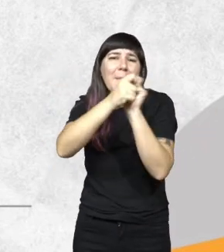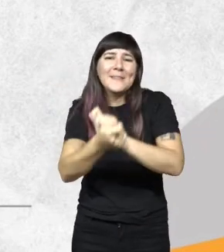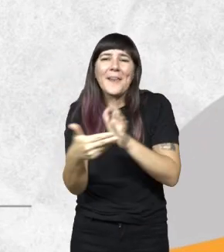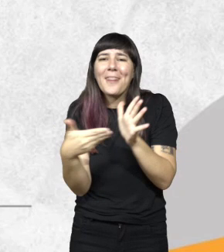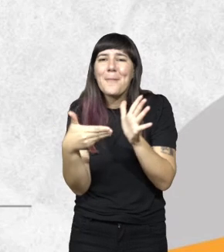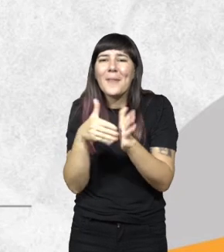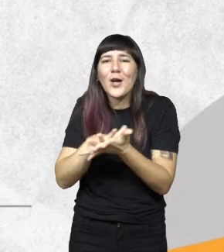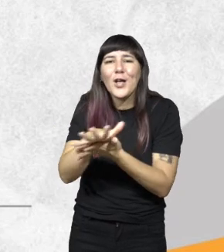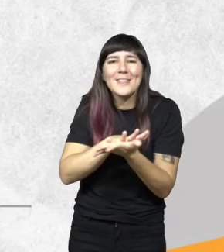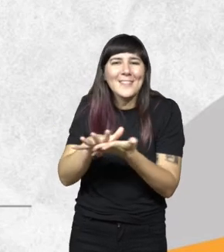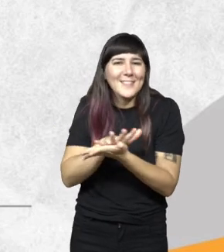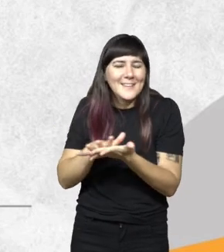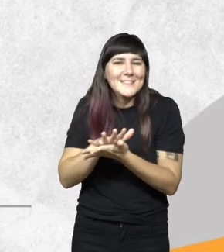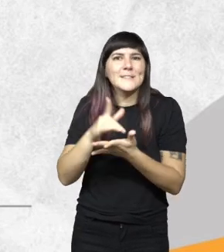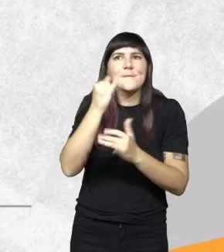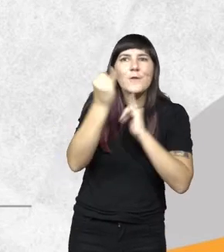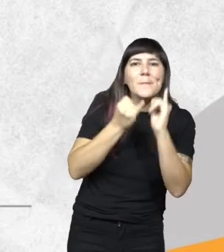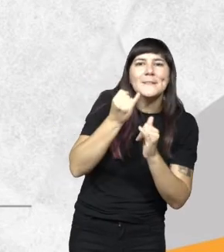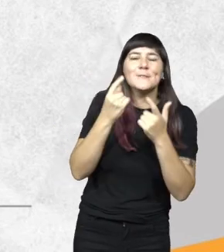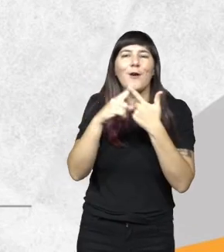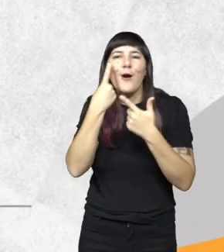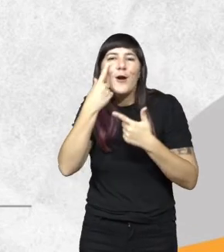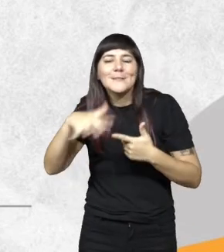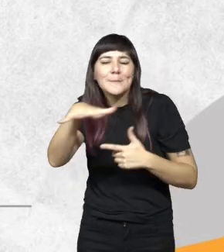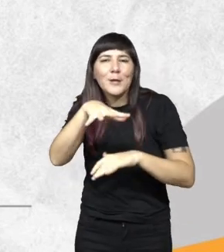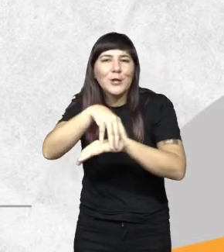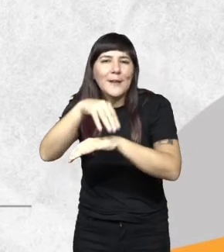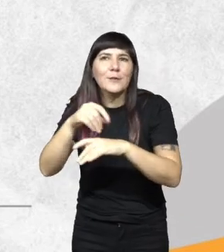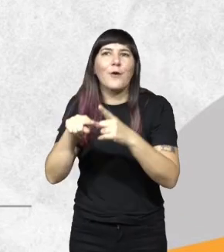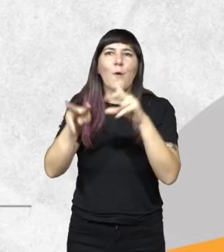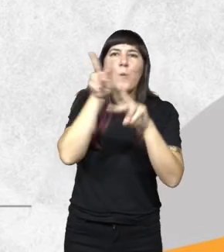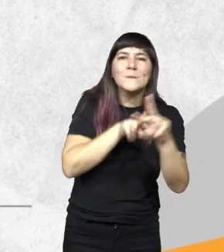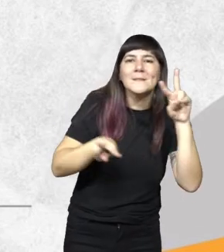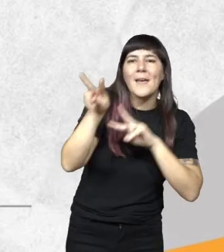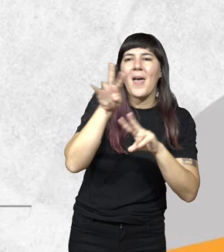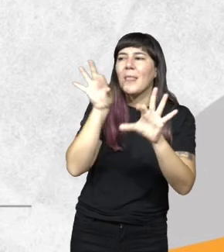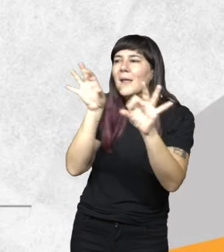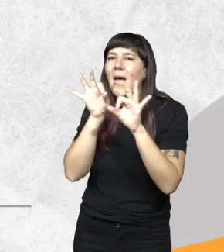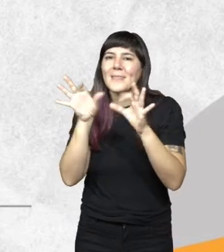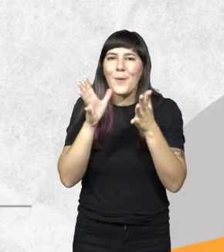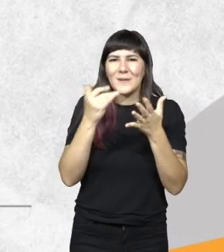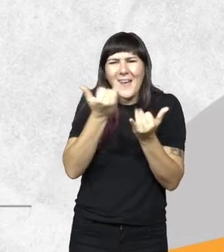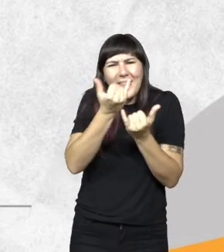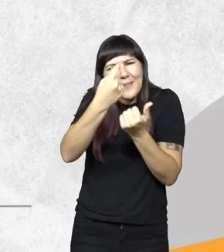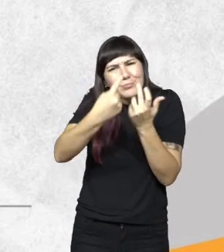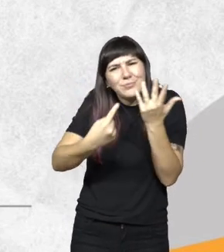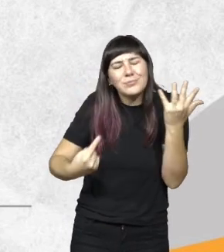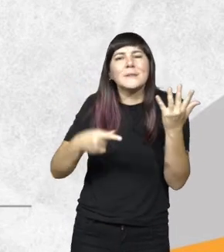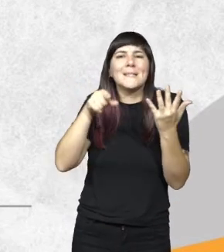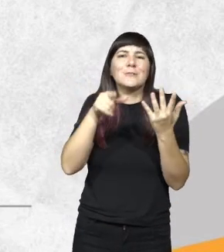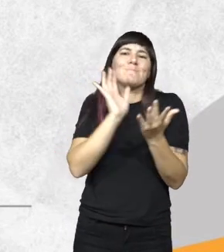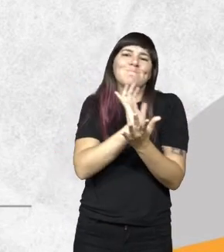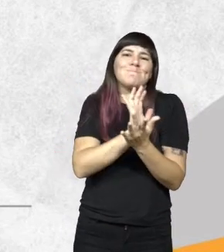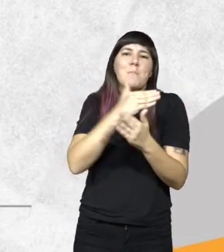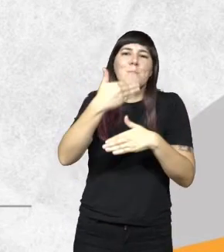estratégicos, como la información, el conocimiento del territorio y la búsqueda permanente de alternativas. A eso le llamamos